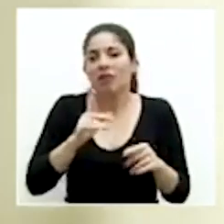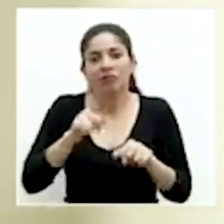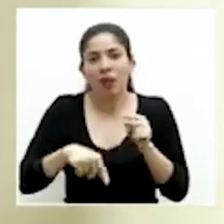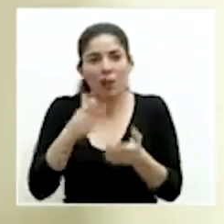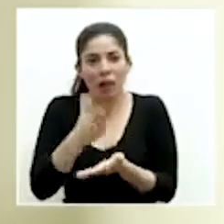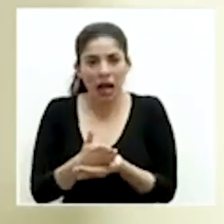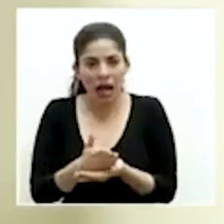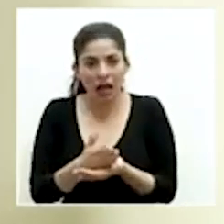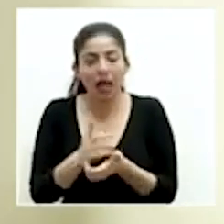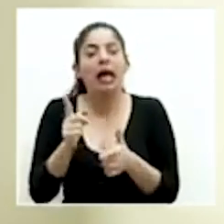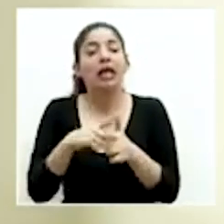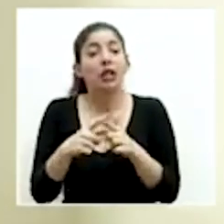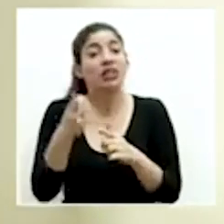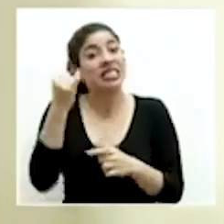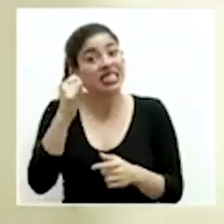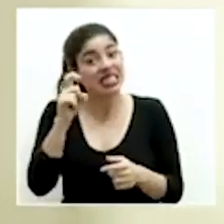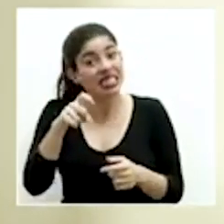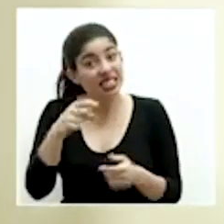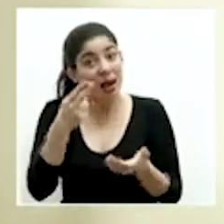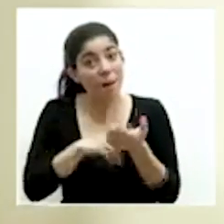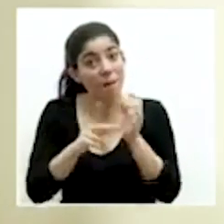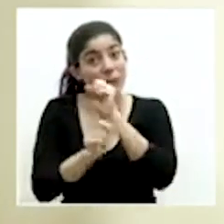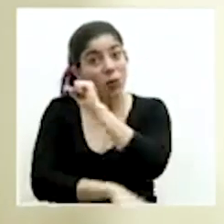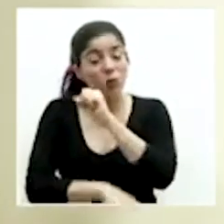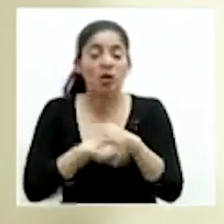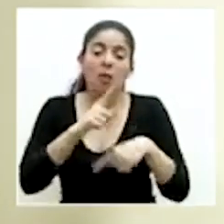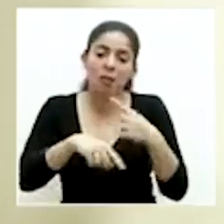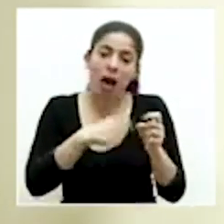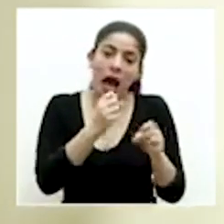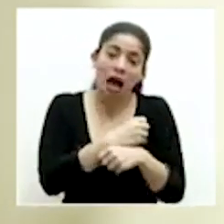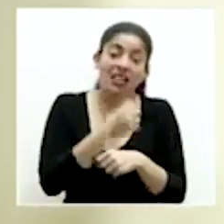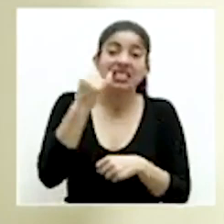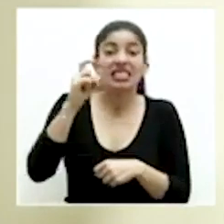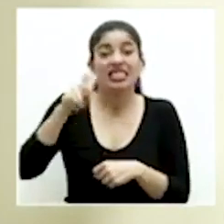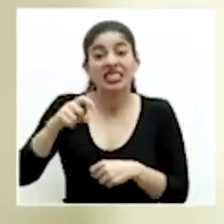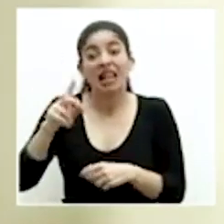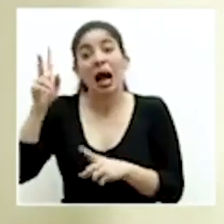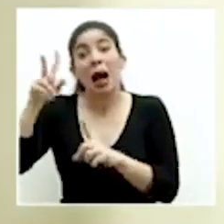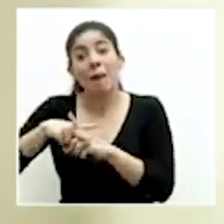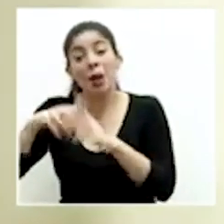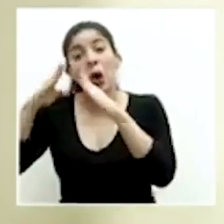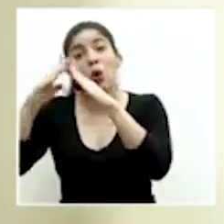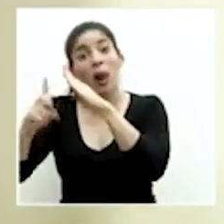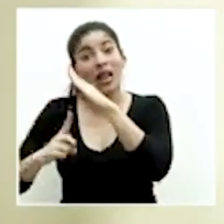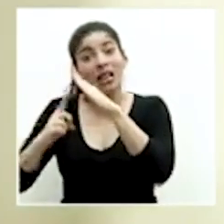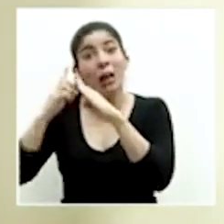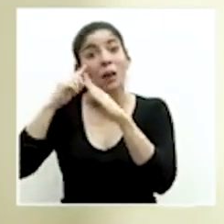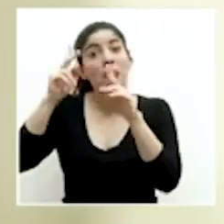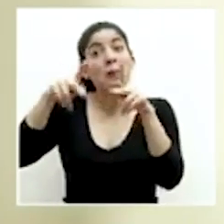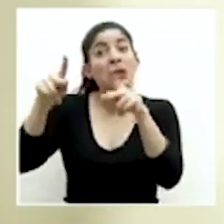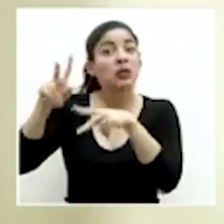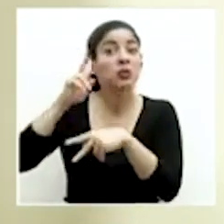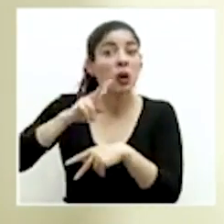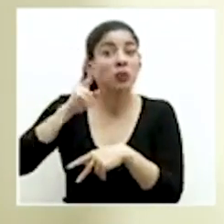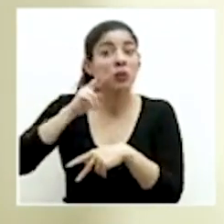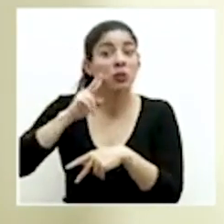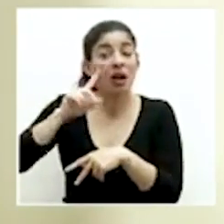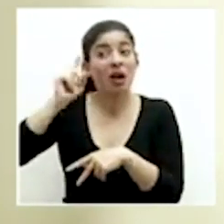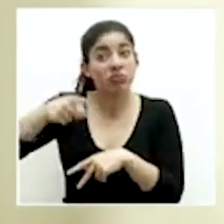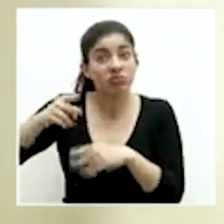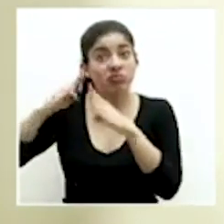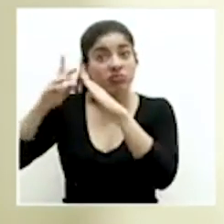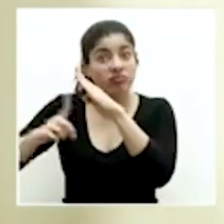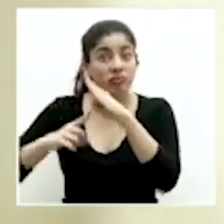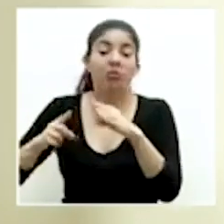así que si hay que aplicar multas pues lo haremos si hay que aplicar cuarentenas generalizadas porque la población en sectores específicos no está comportándose también lo podemos